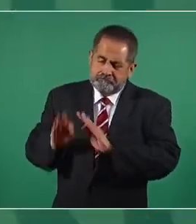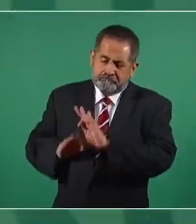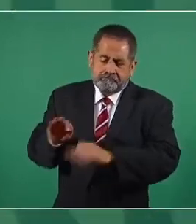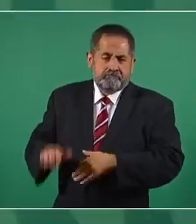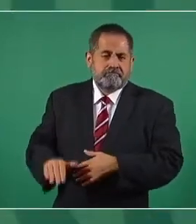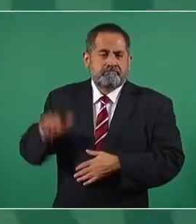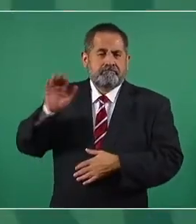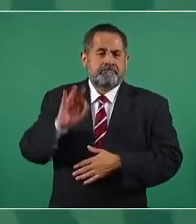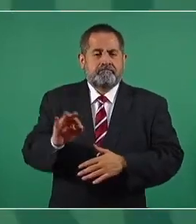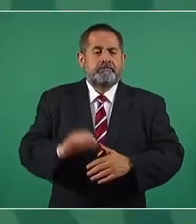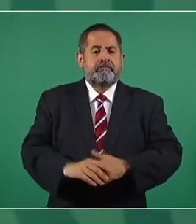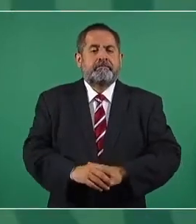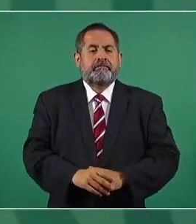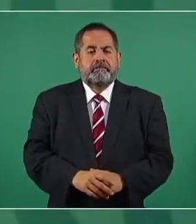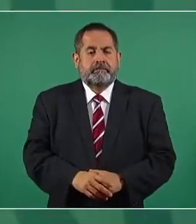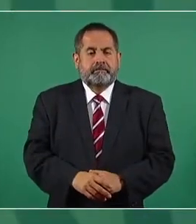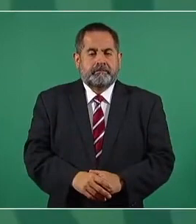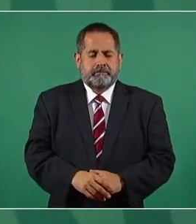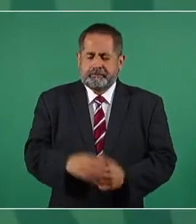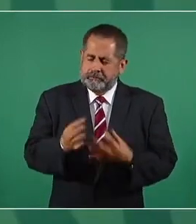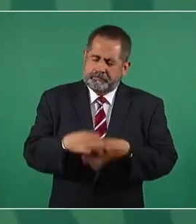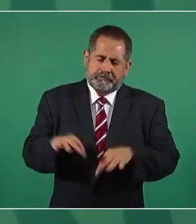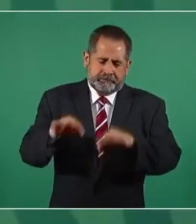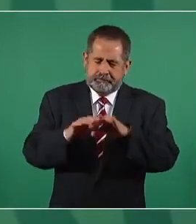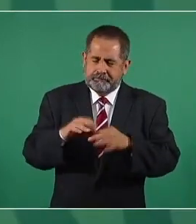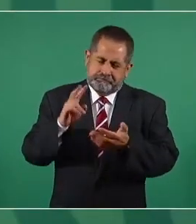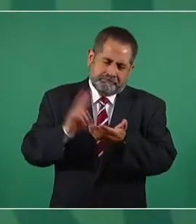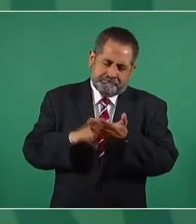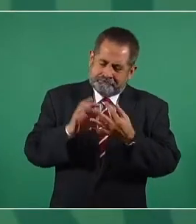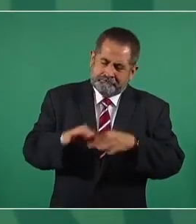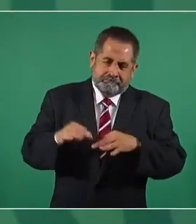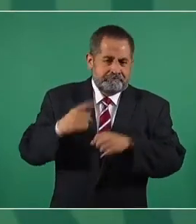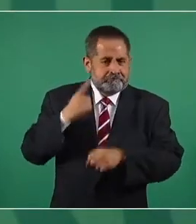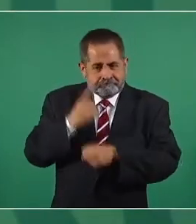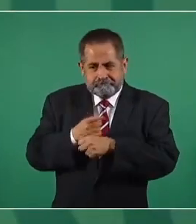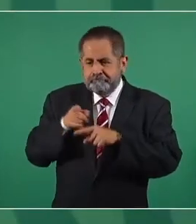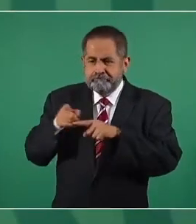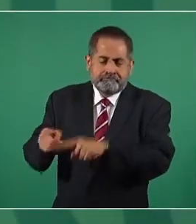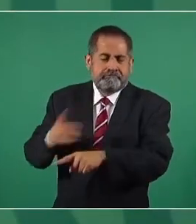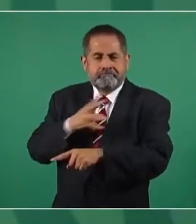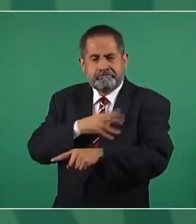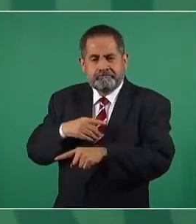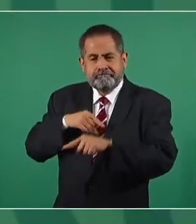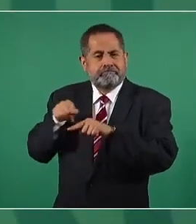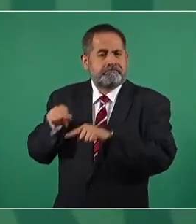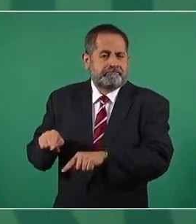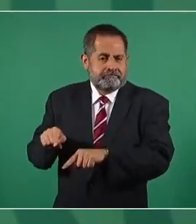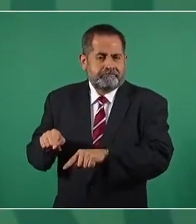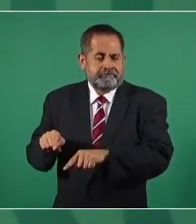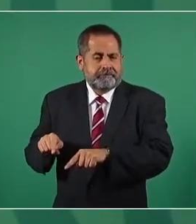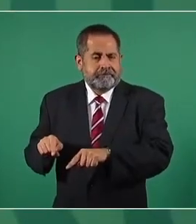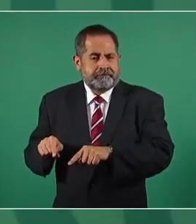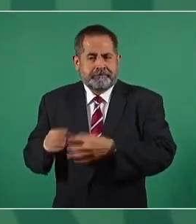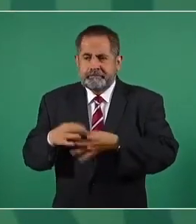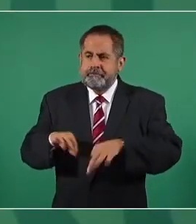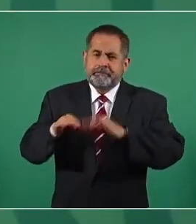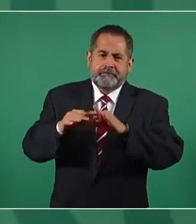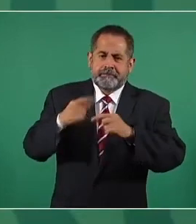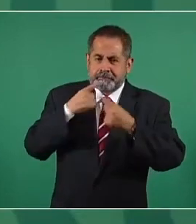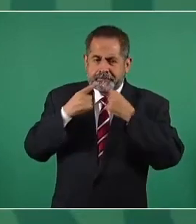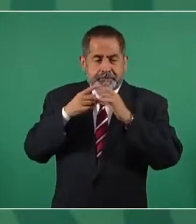vale muchísimo la pena. O sea, es prevenir